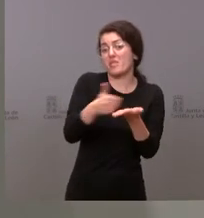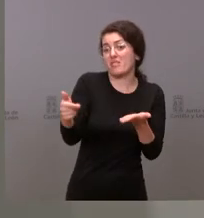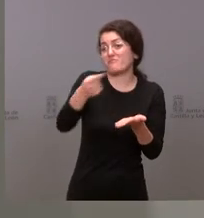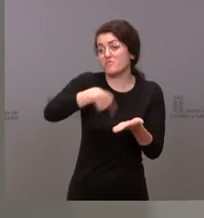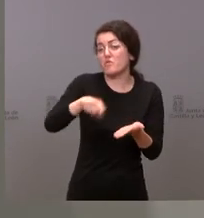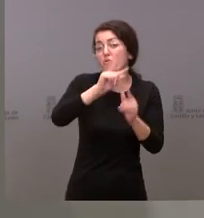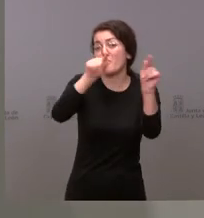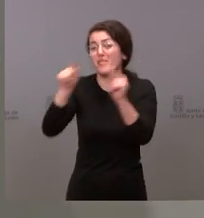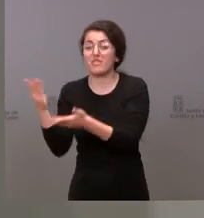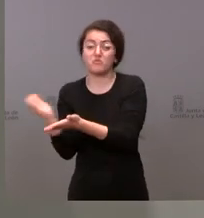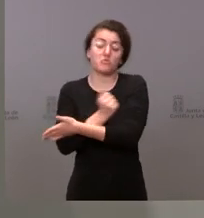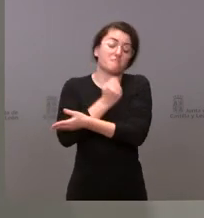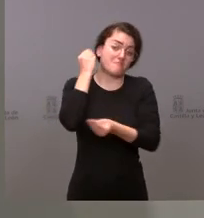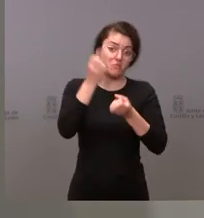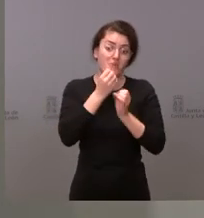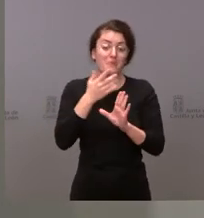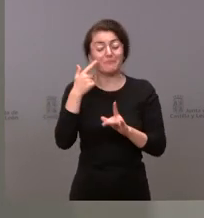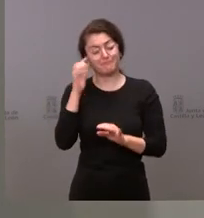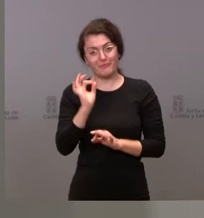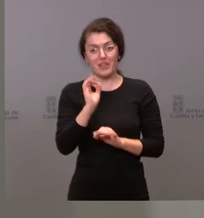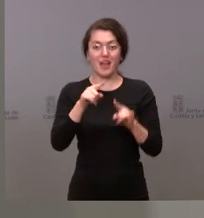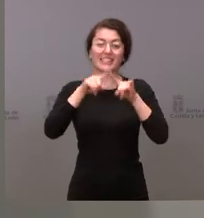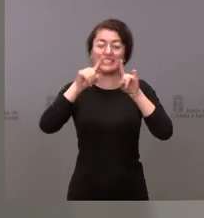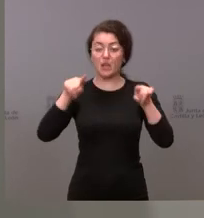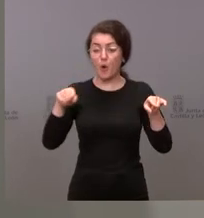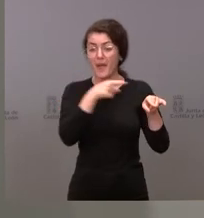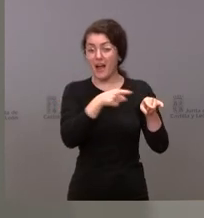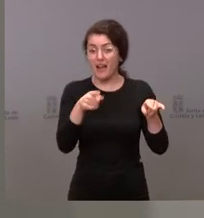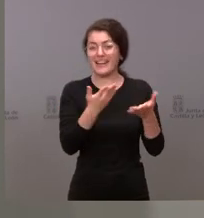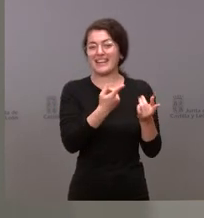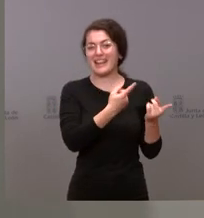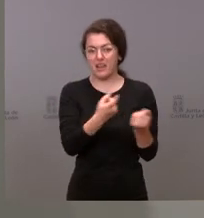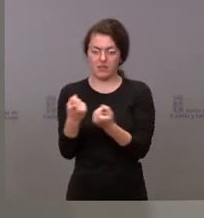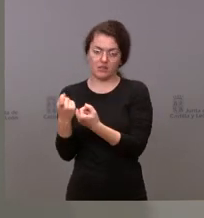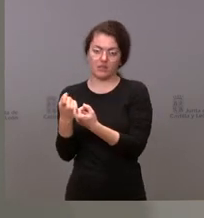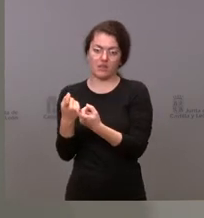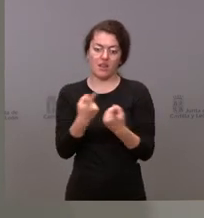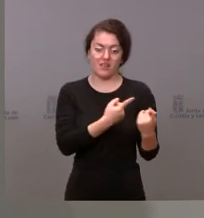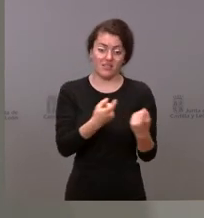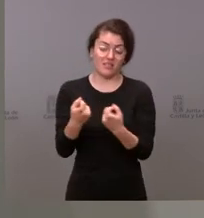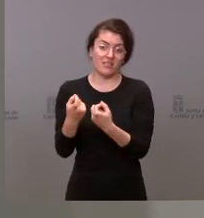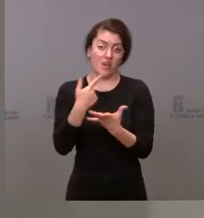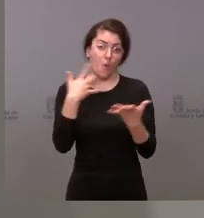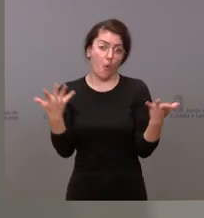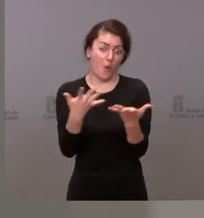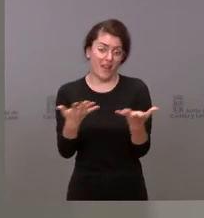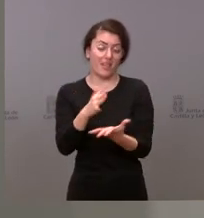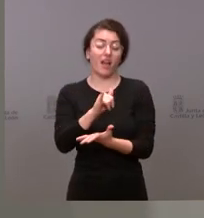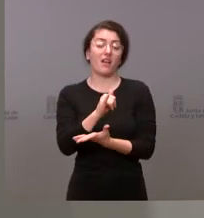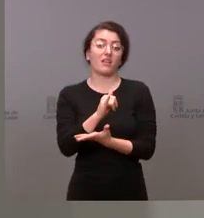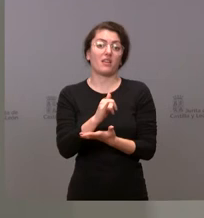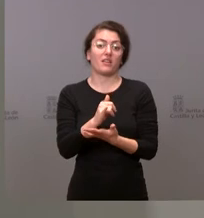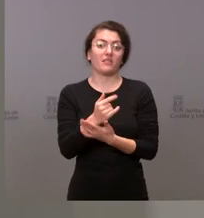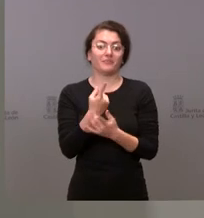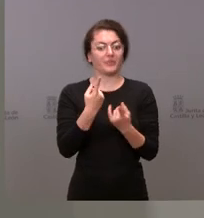provincias pero es verdad que Segovia tiene necesidades que tiene urgencias que necesitamos